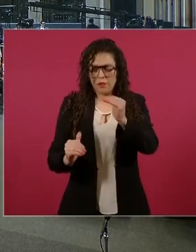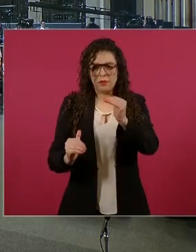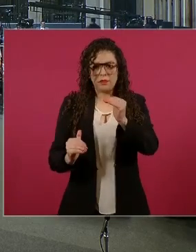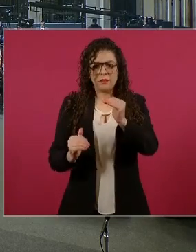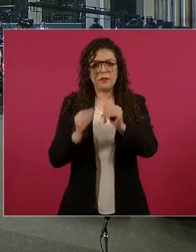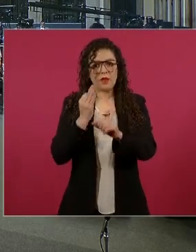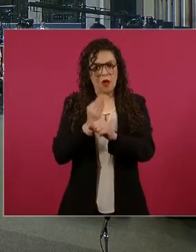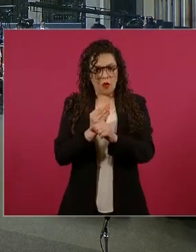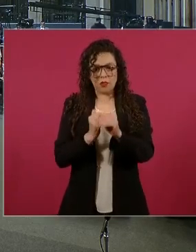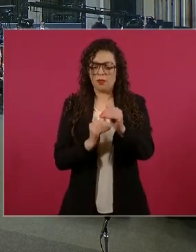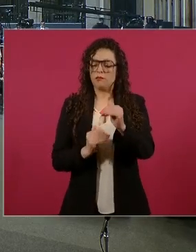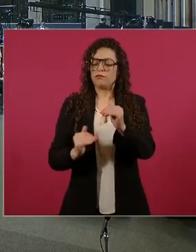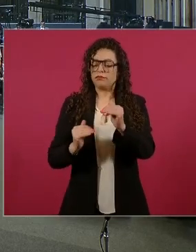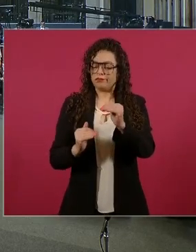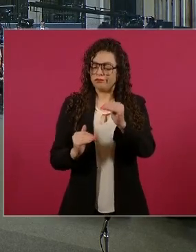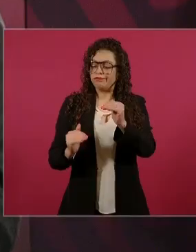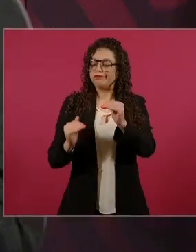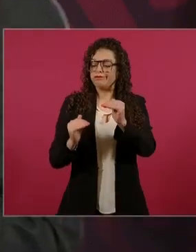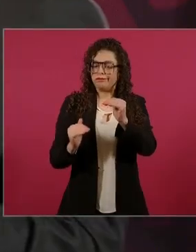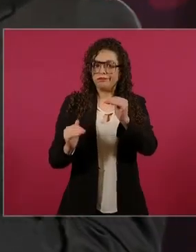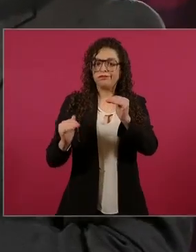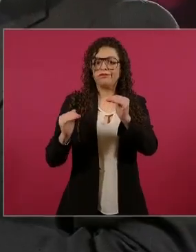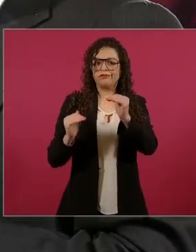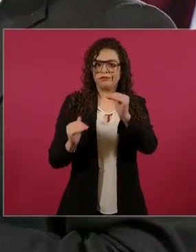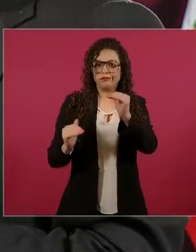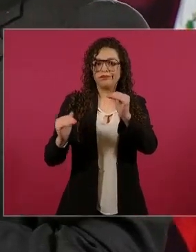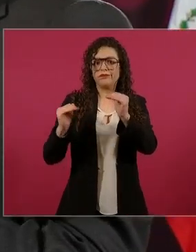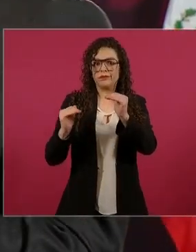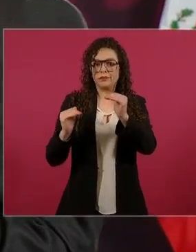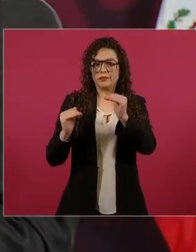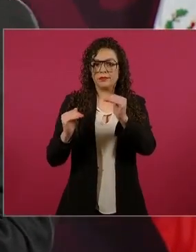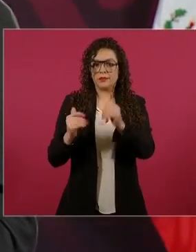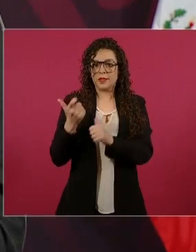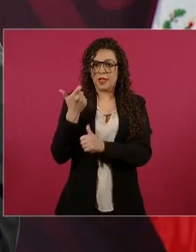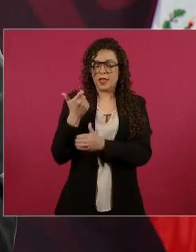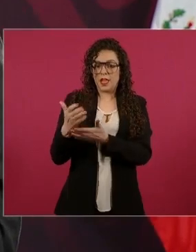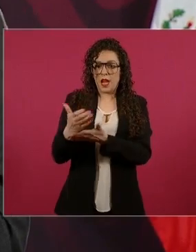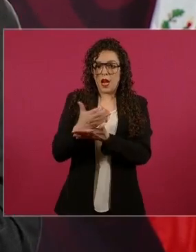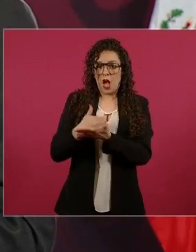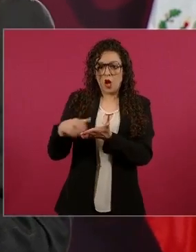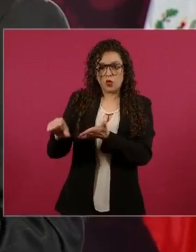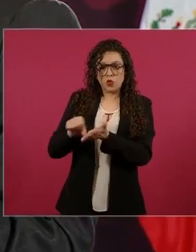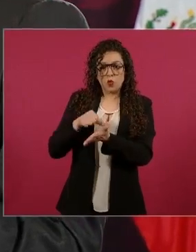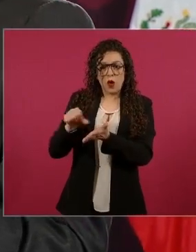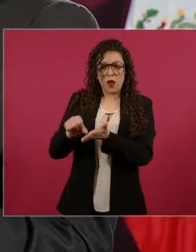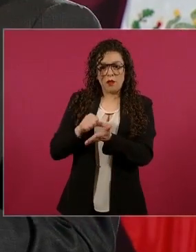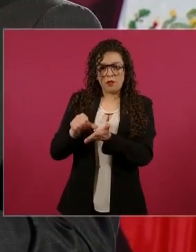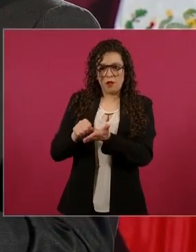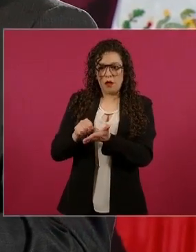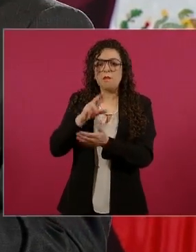como no sucedía en 40 años,